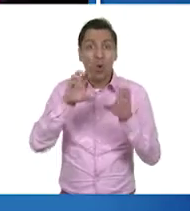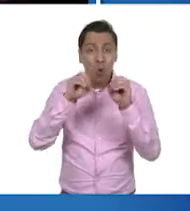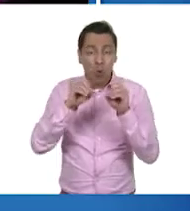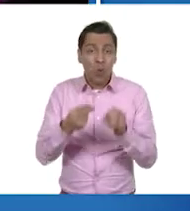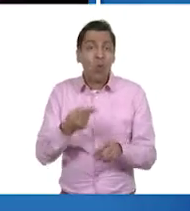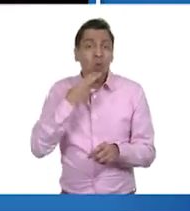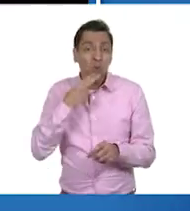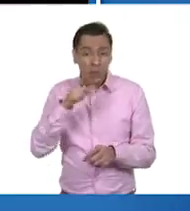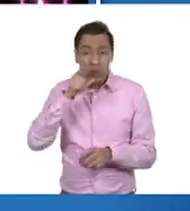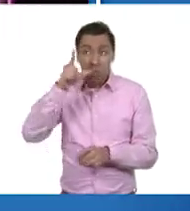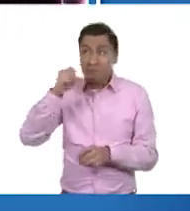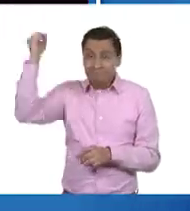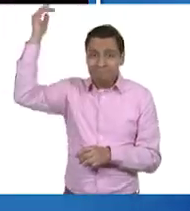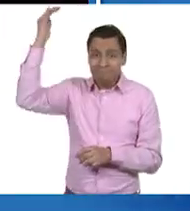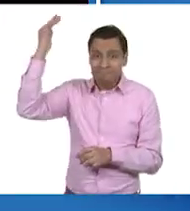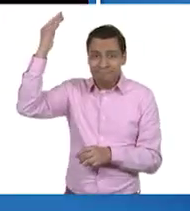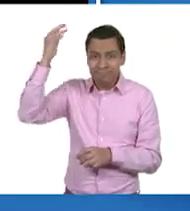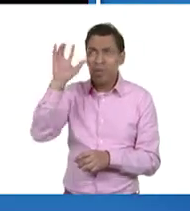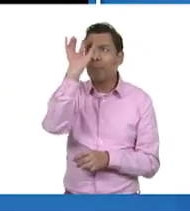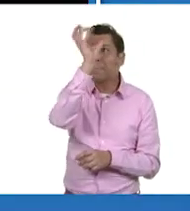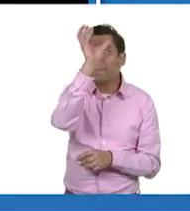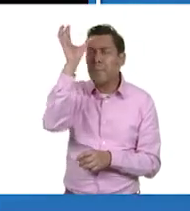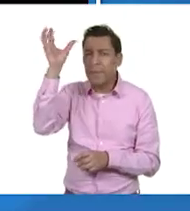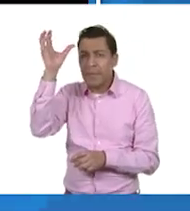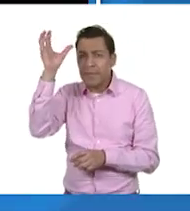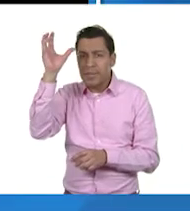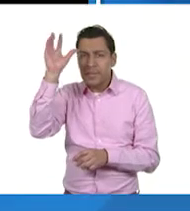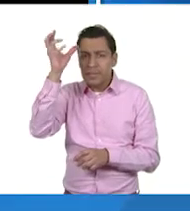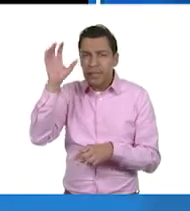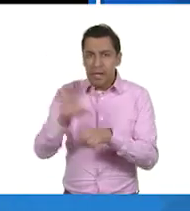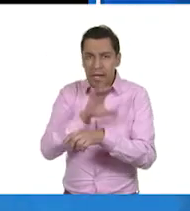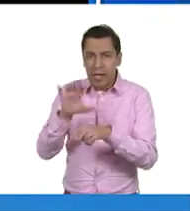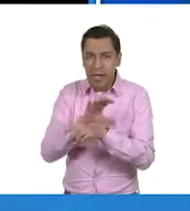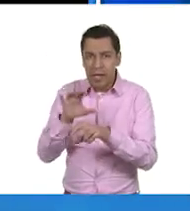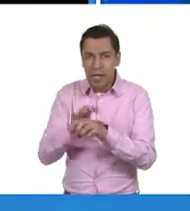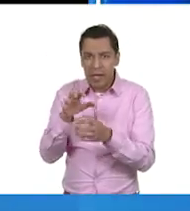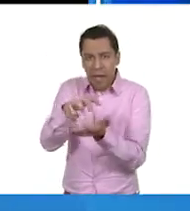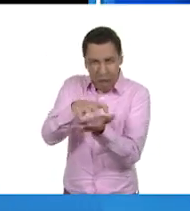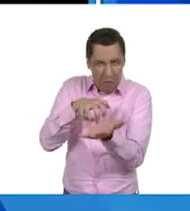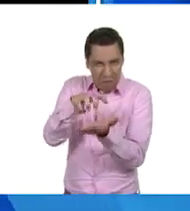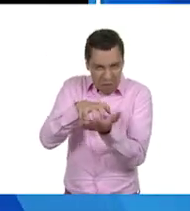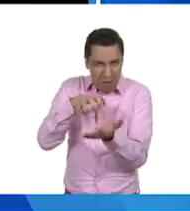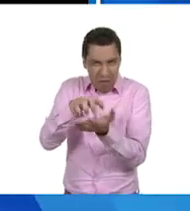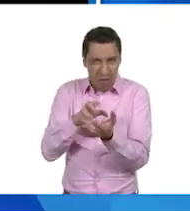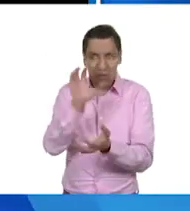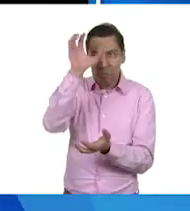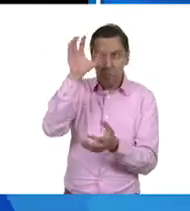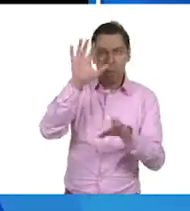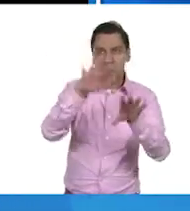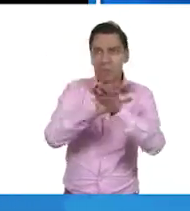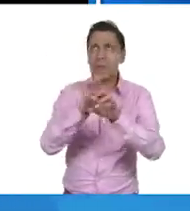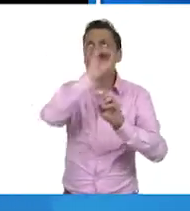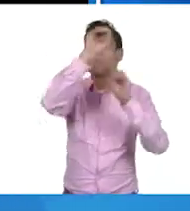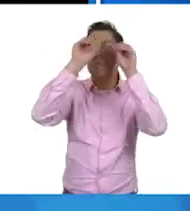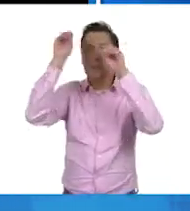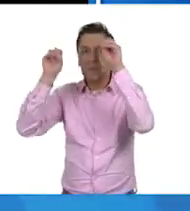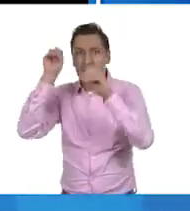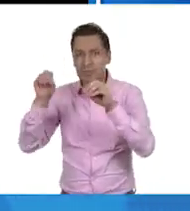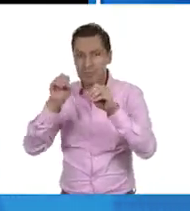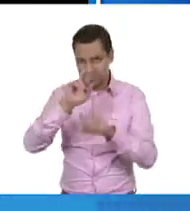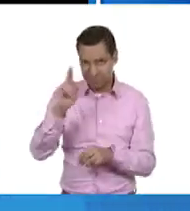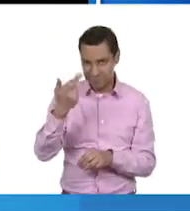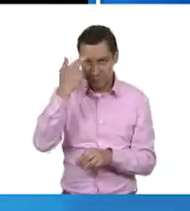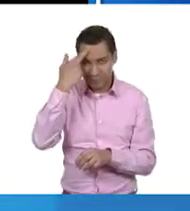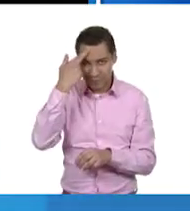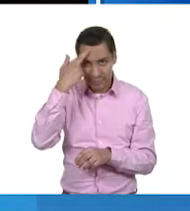electrodomésticos, cambiar las bombillas por focos ahorradores, entre una gran infinidad de otras opciones. Recuerda que